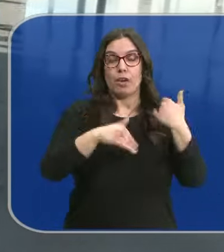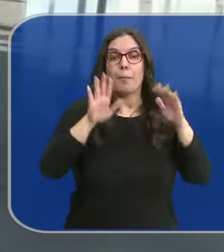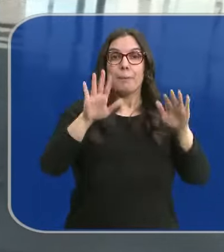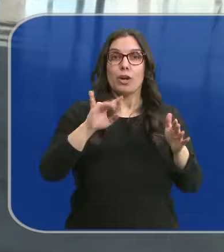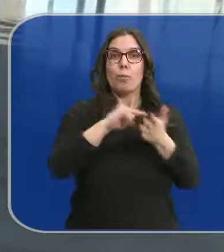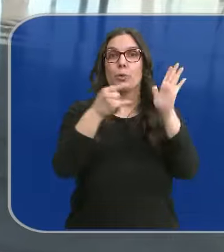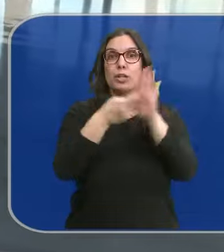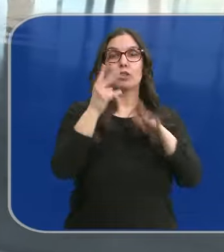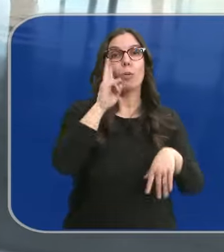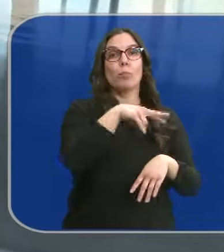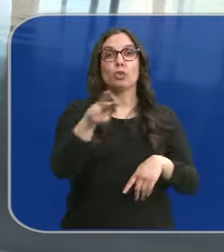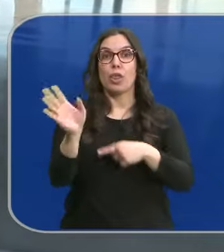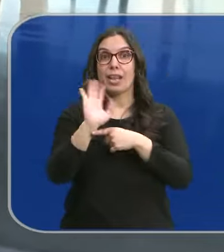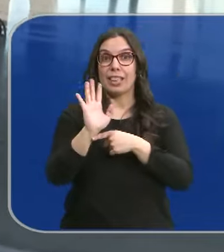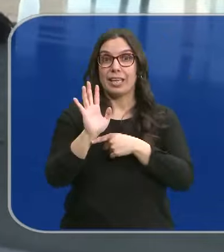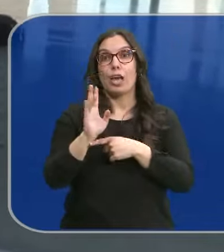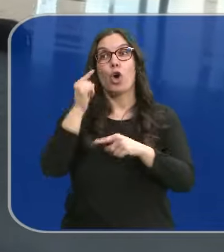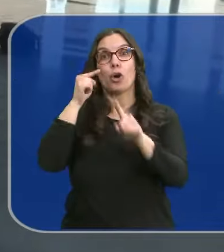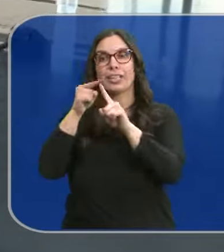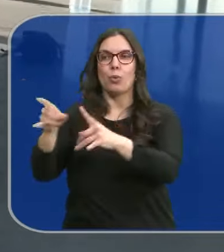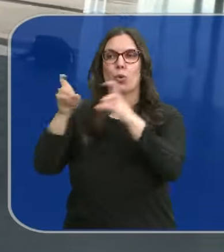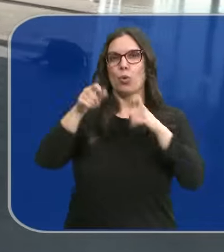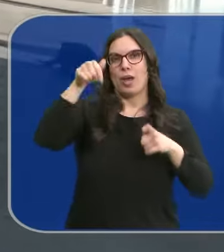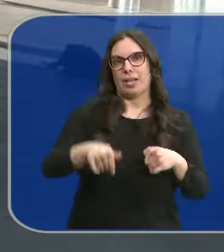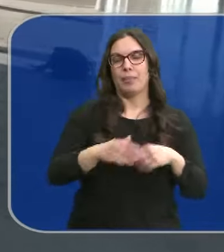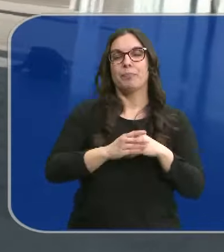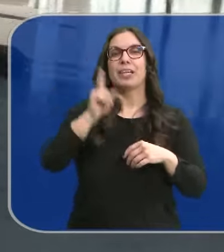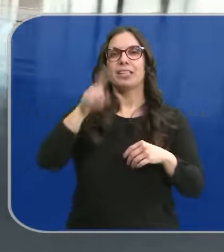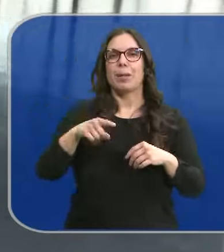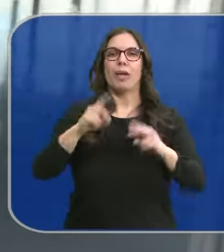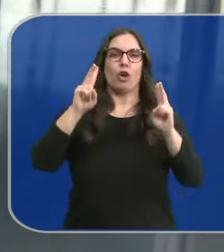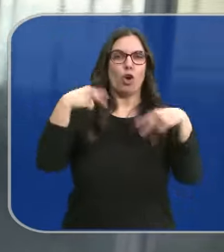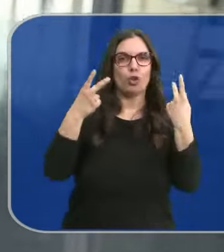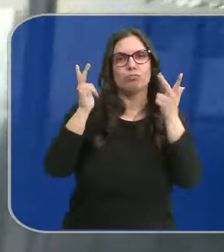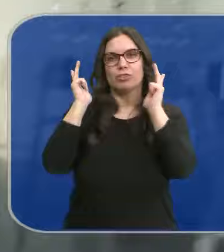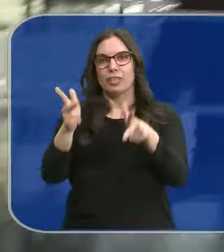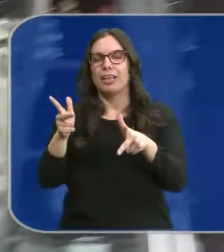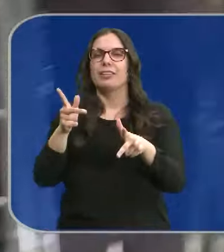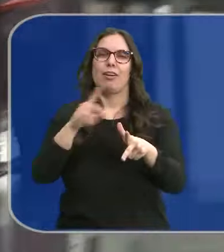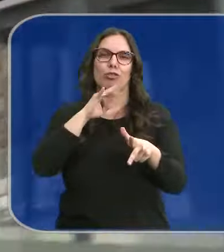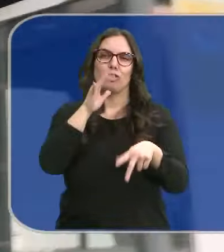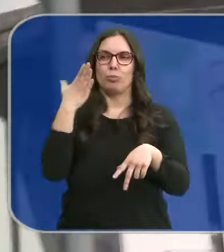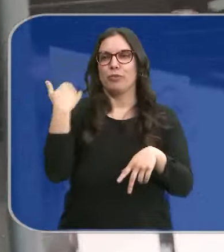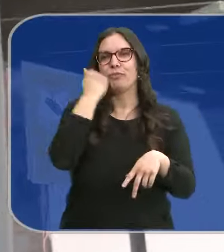proyecto del Museo del Cine venga aquí a Valladolid. También los hosteleros de la ciudad celebran este fin de semana.